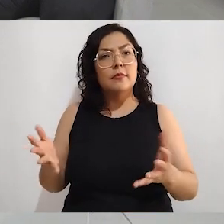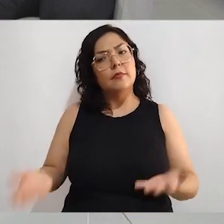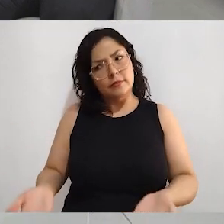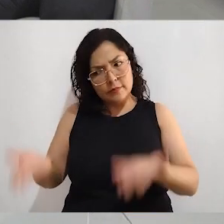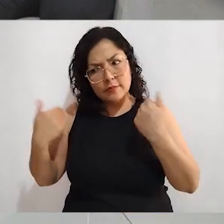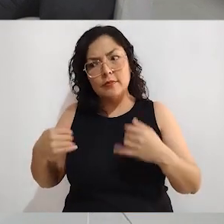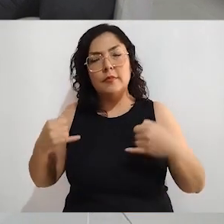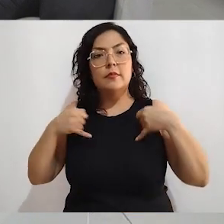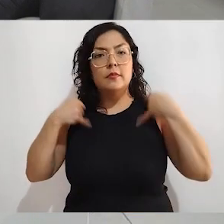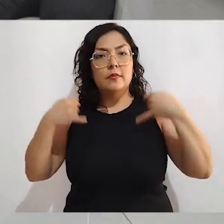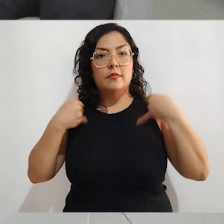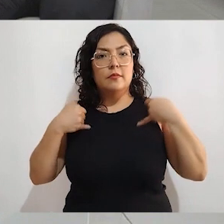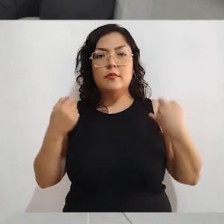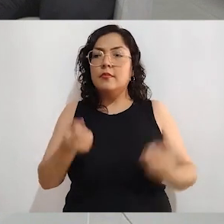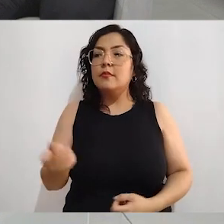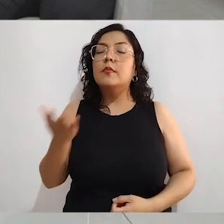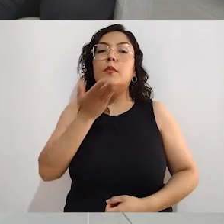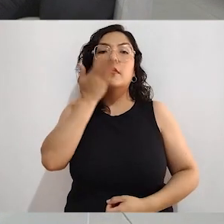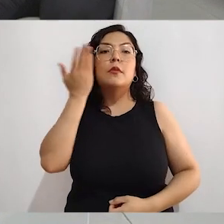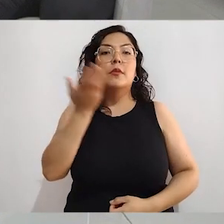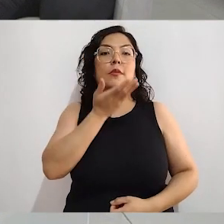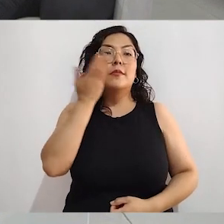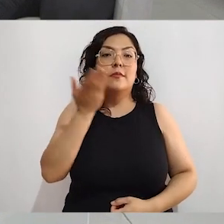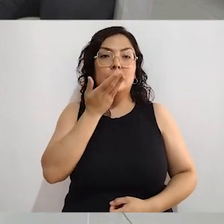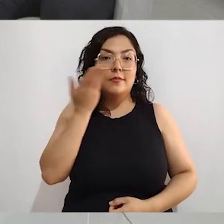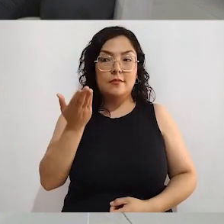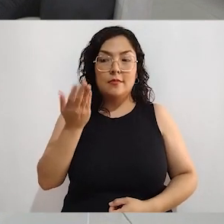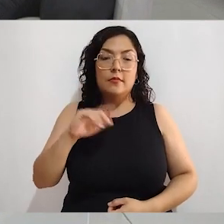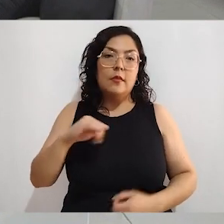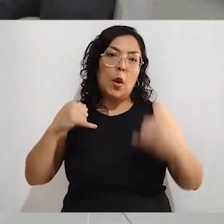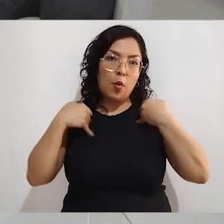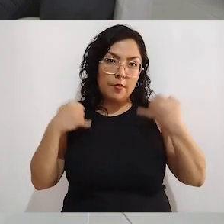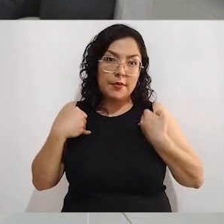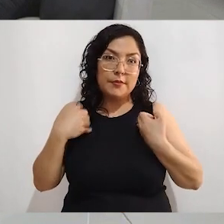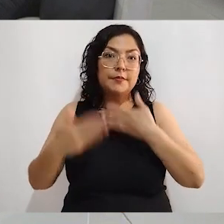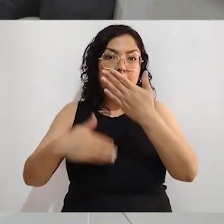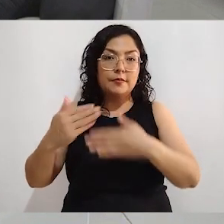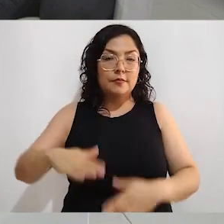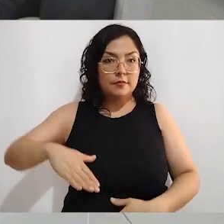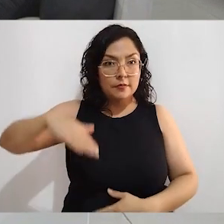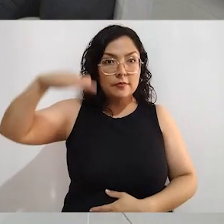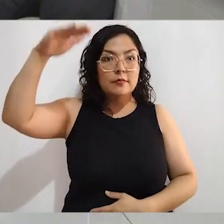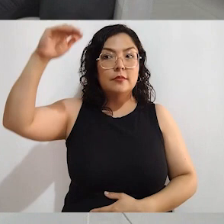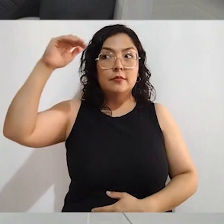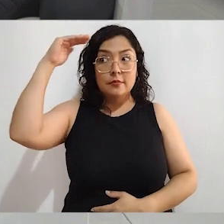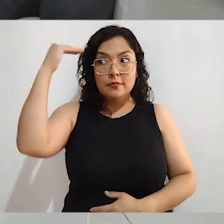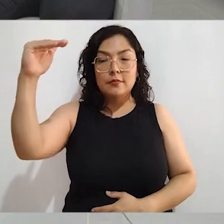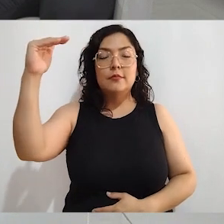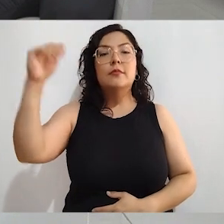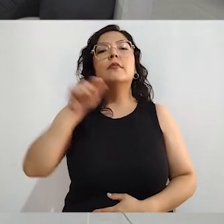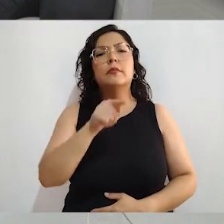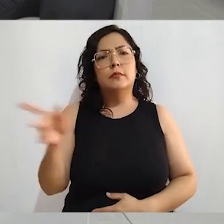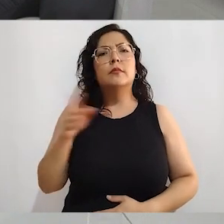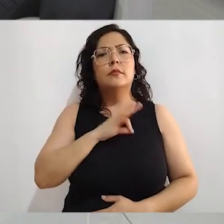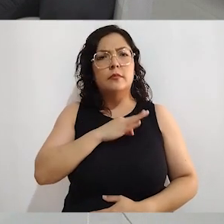los jóvenes, porque con el paso del tiempo ellos serán adultos del mañana y deberán de tener ya bien mentalizado la construcción de